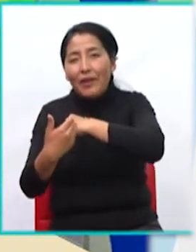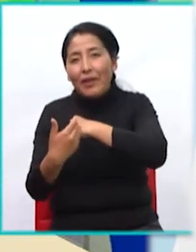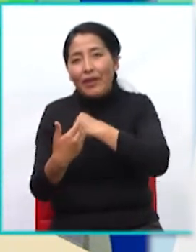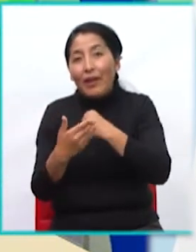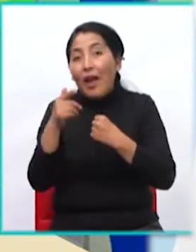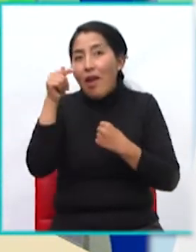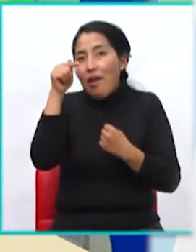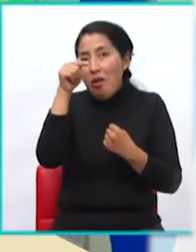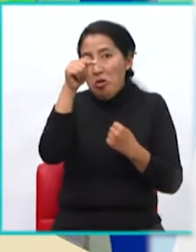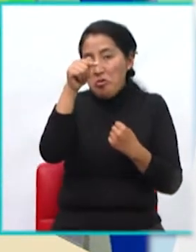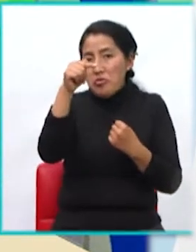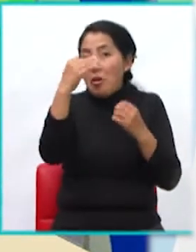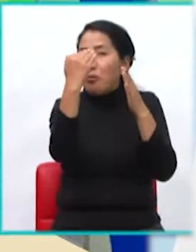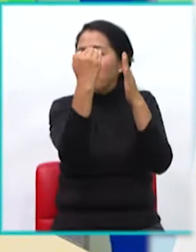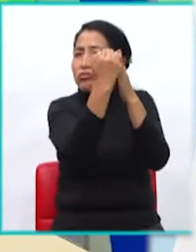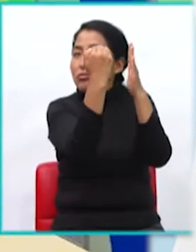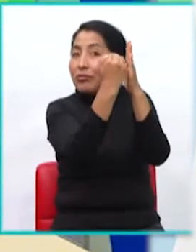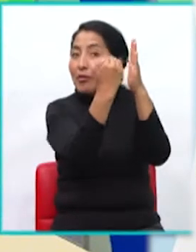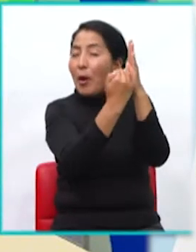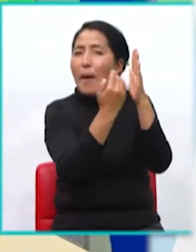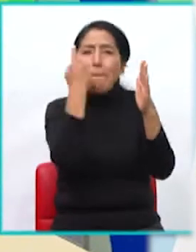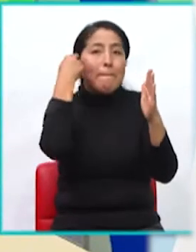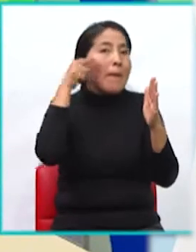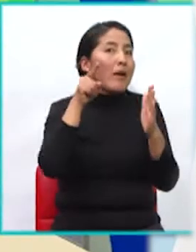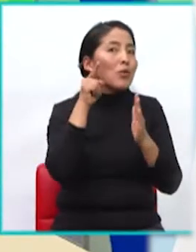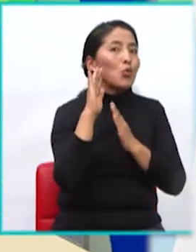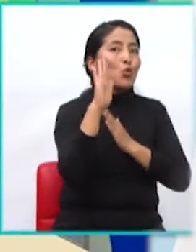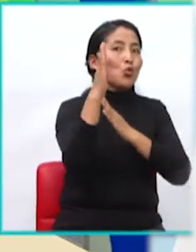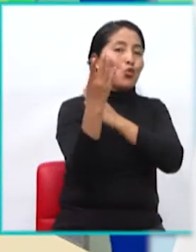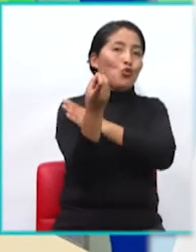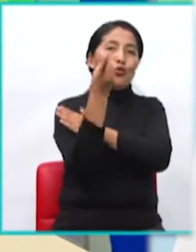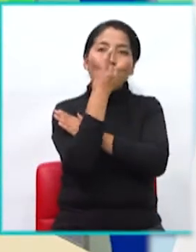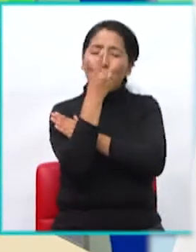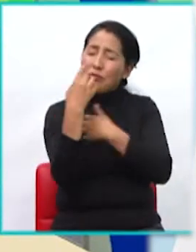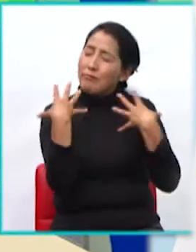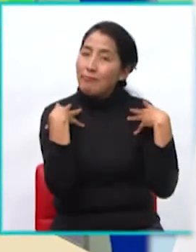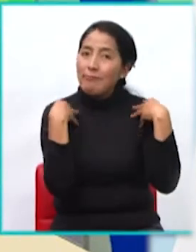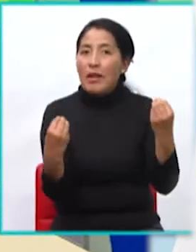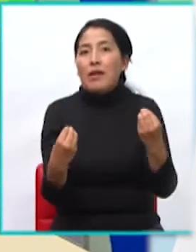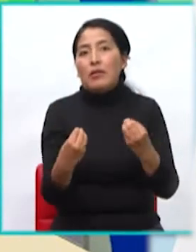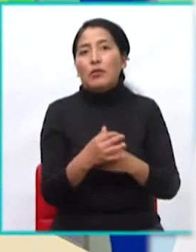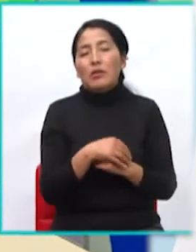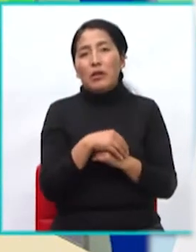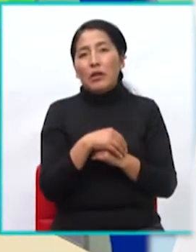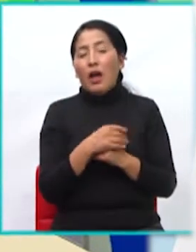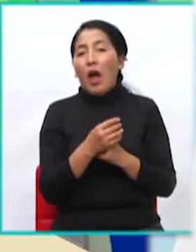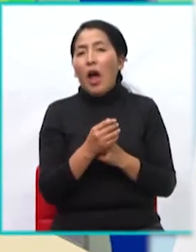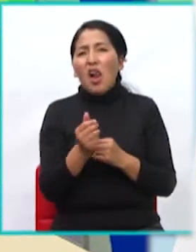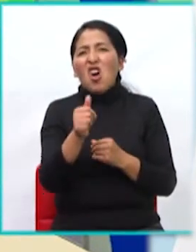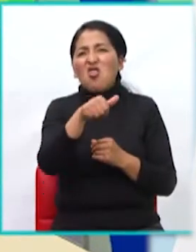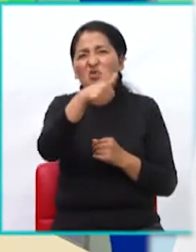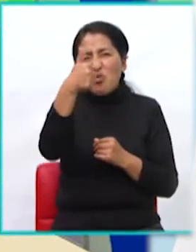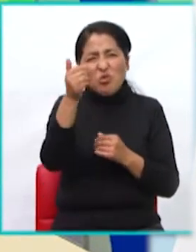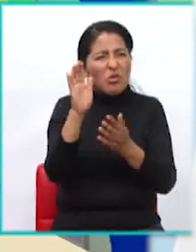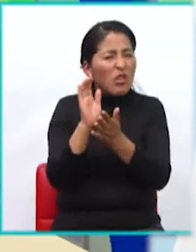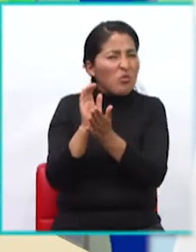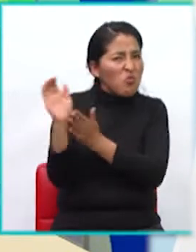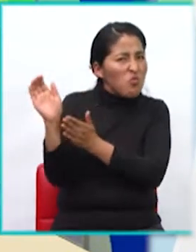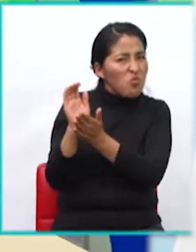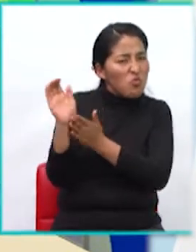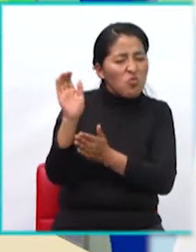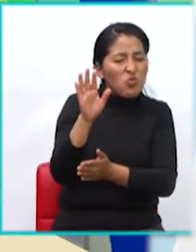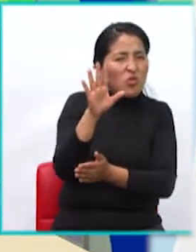es un menú de comida saludable. Todo lo otro que hemos desechado, que no hemos